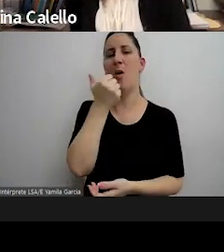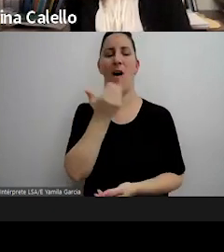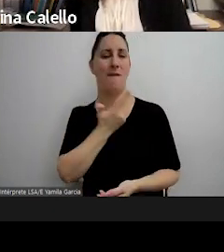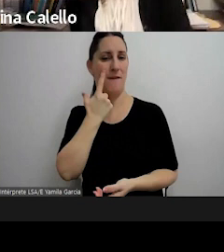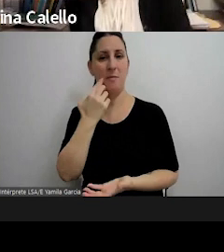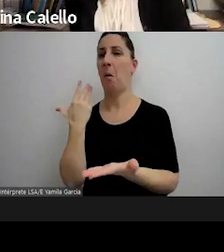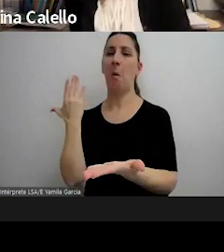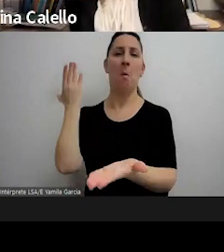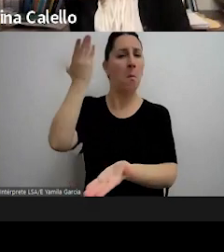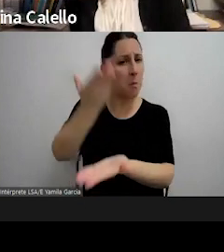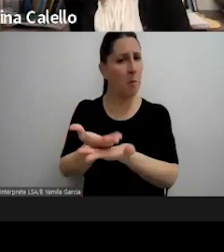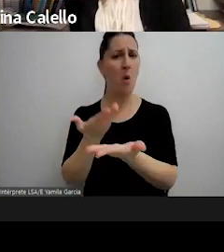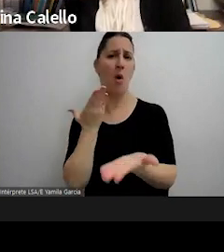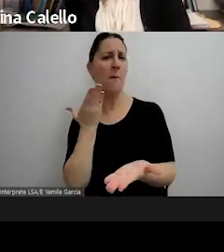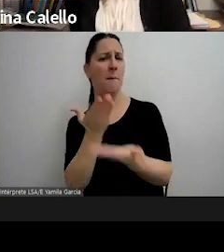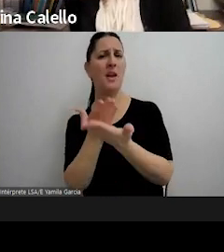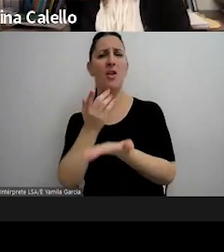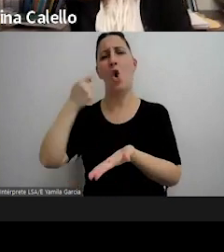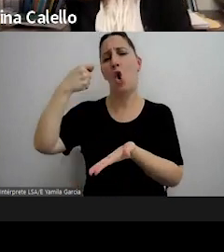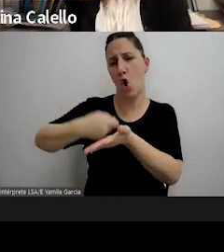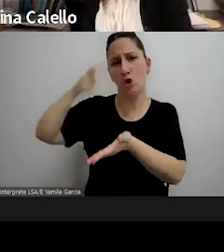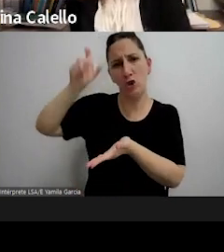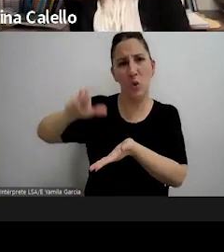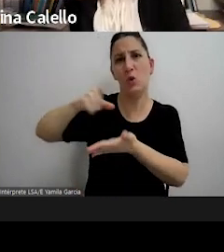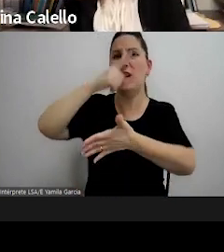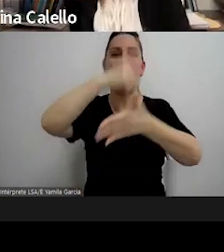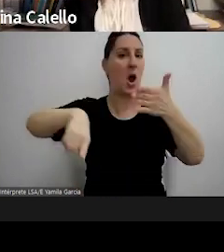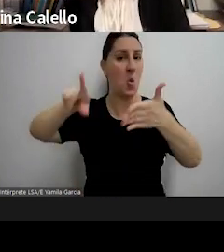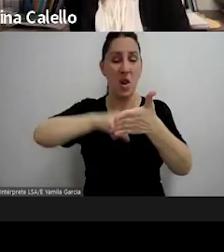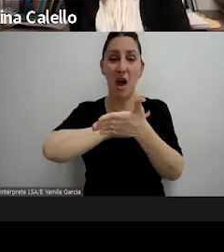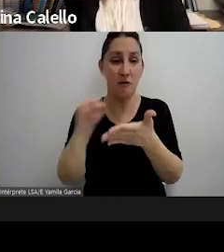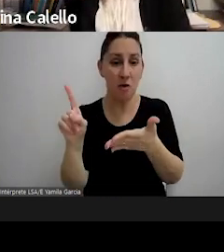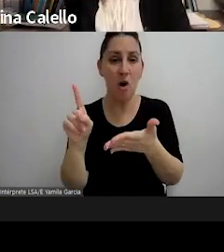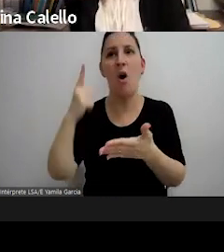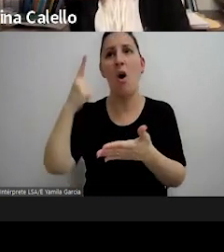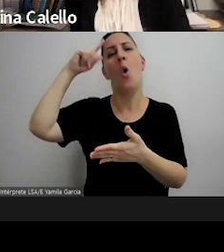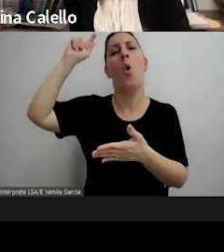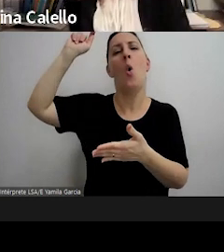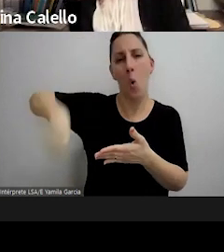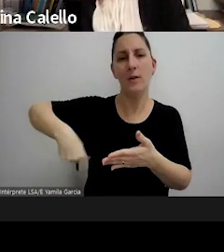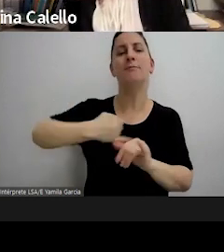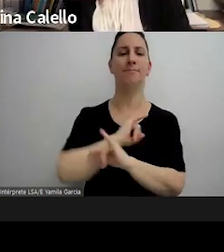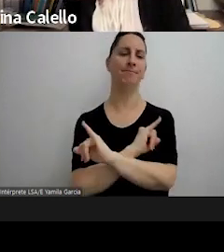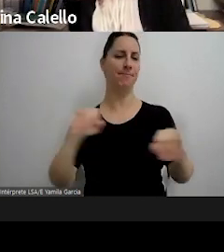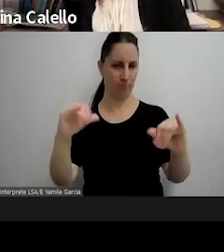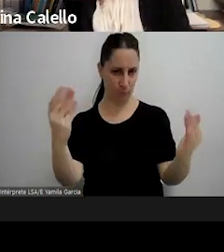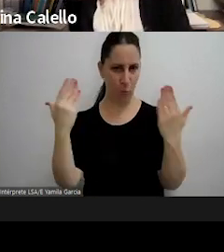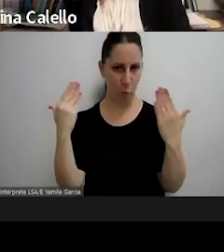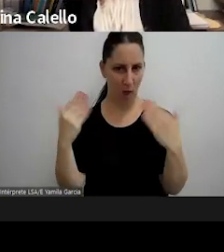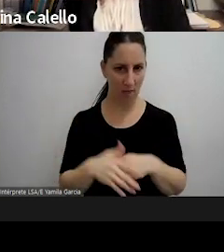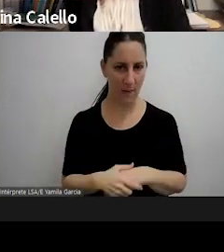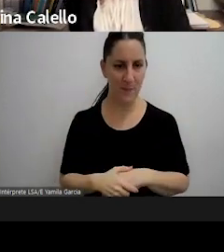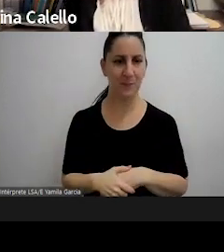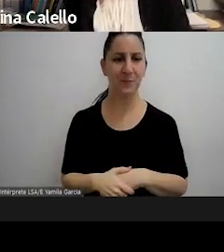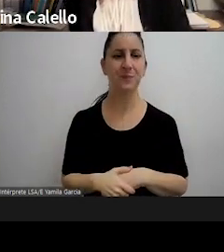planteado el contribuyente el tema de la nulidad el juez salía a declararla el nuevo